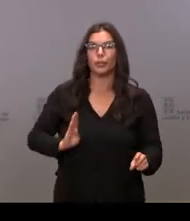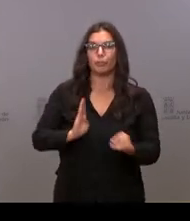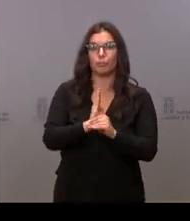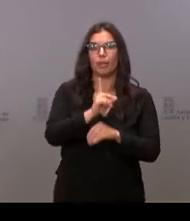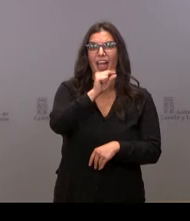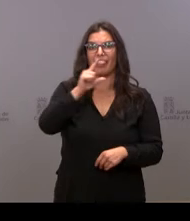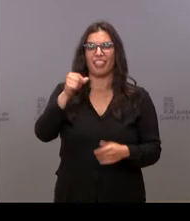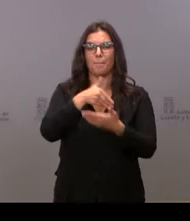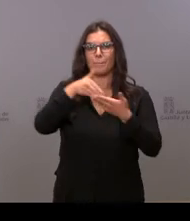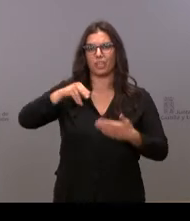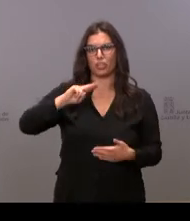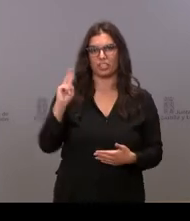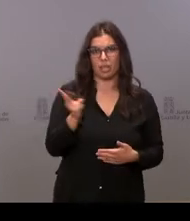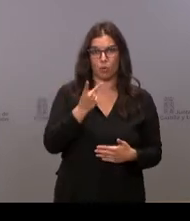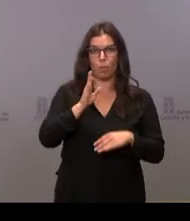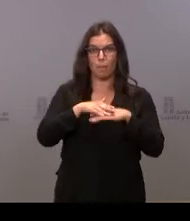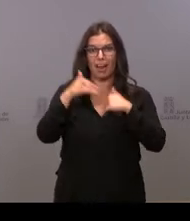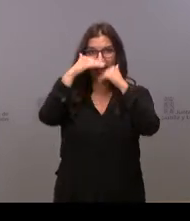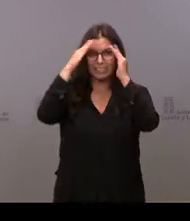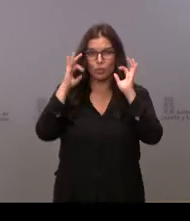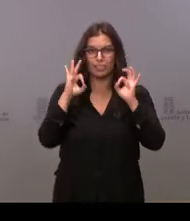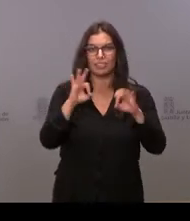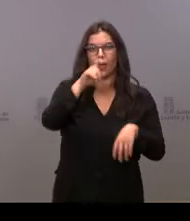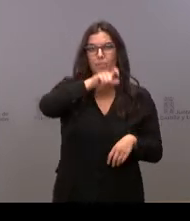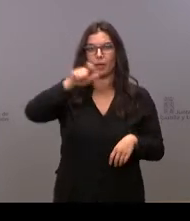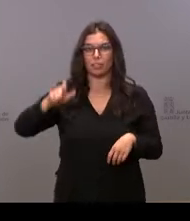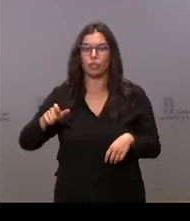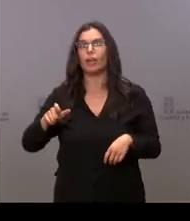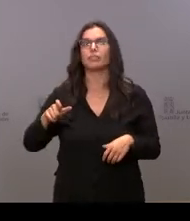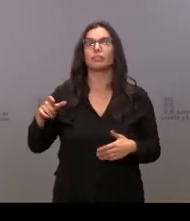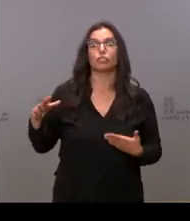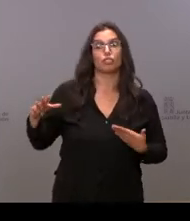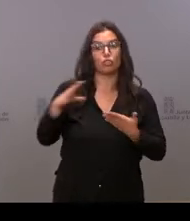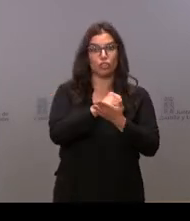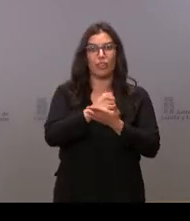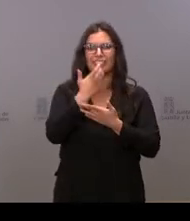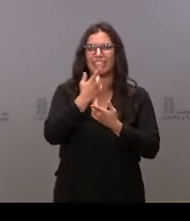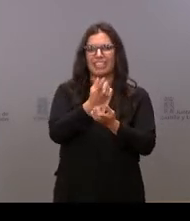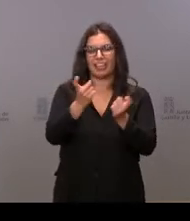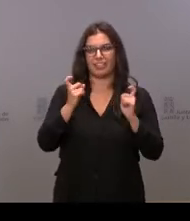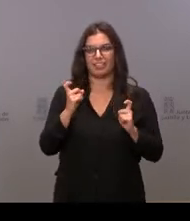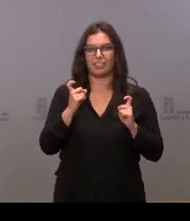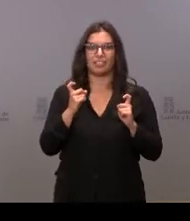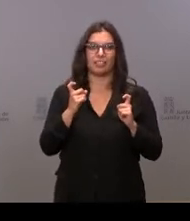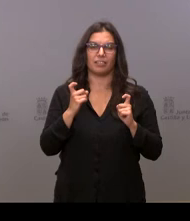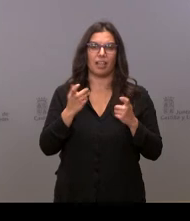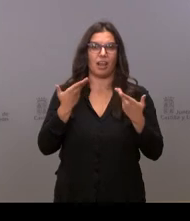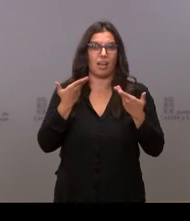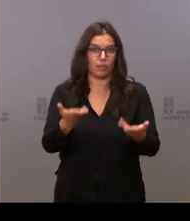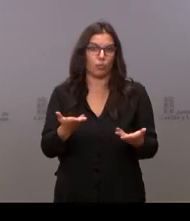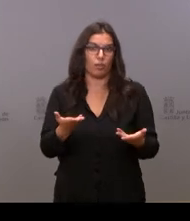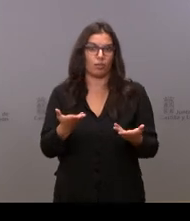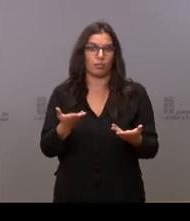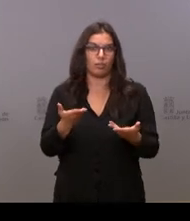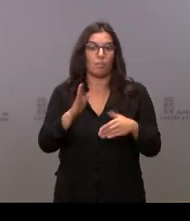millones de euros para poder atender a todas y cada una de las personas que necesitan de nuestra ayuda para